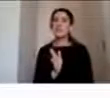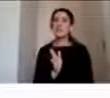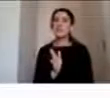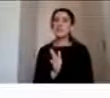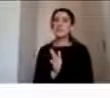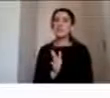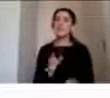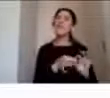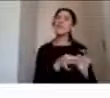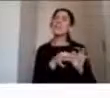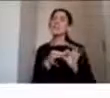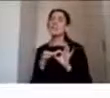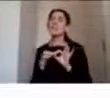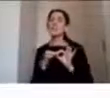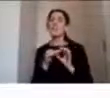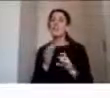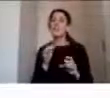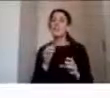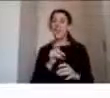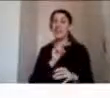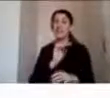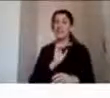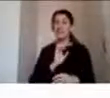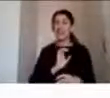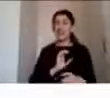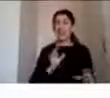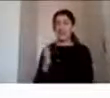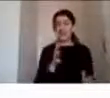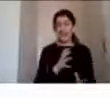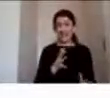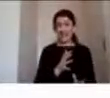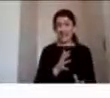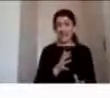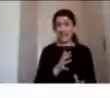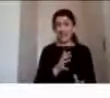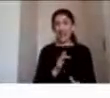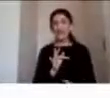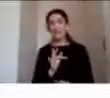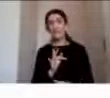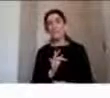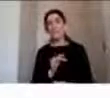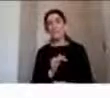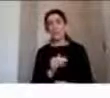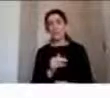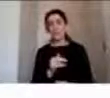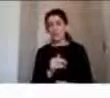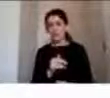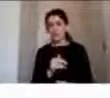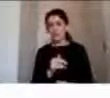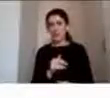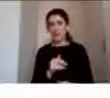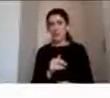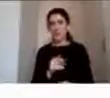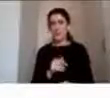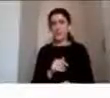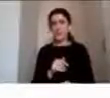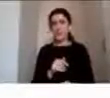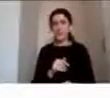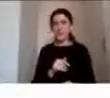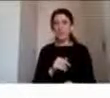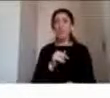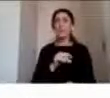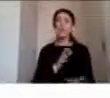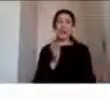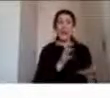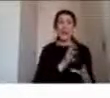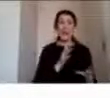funcionamiento posterior es decir entre mayor gravedad actividades que demanden de estos procesos pueden resultar más difíciles de